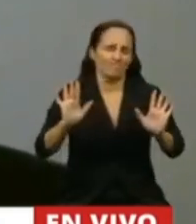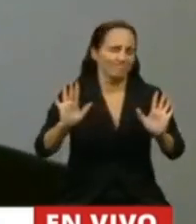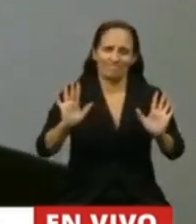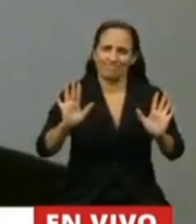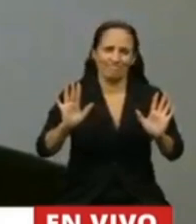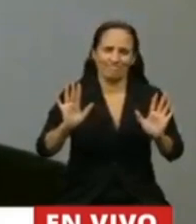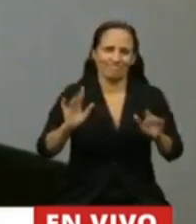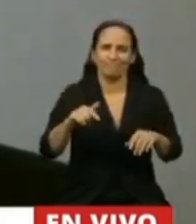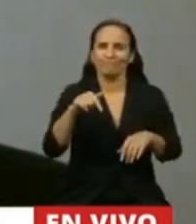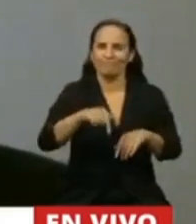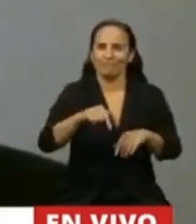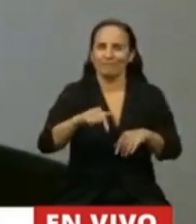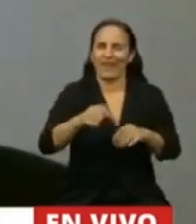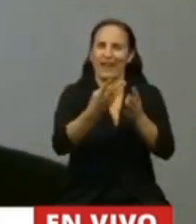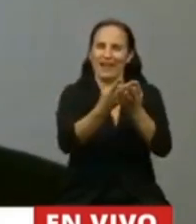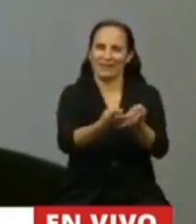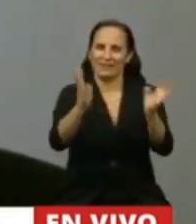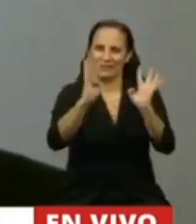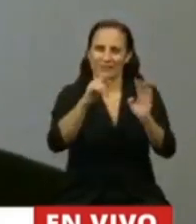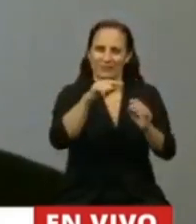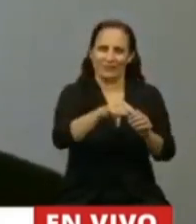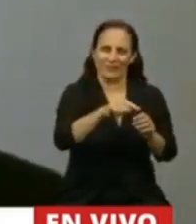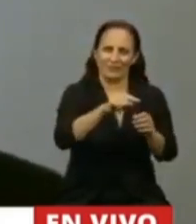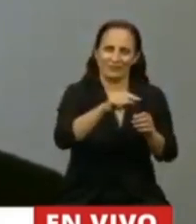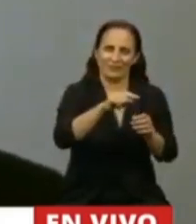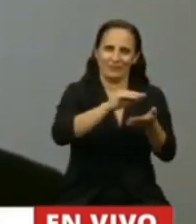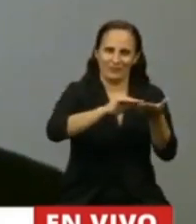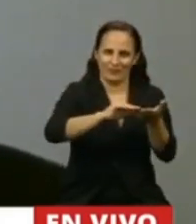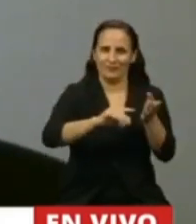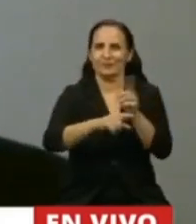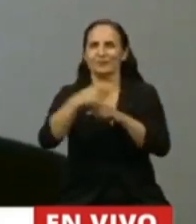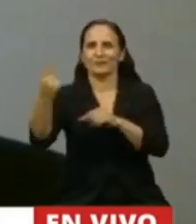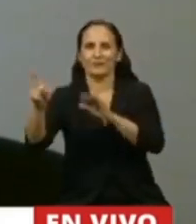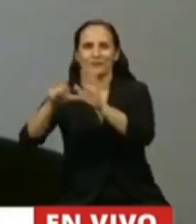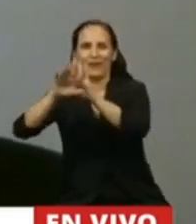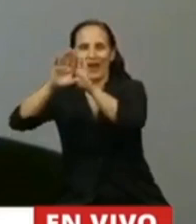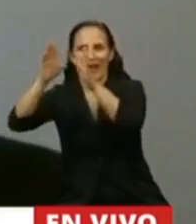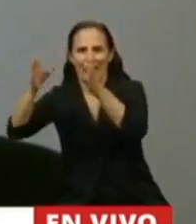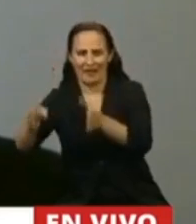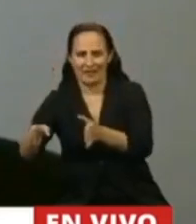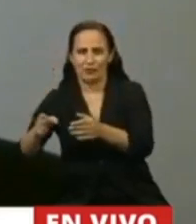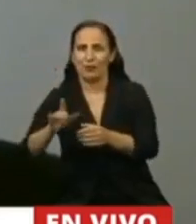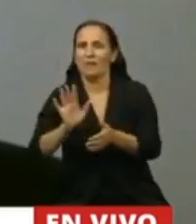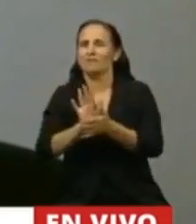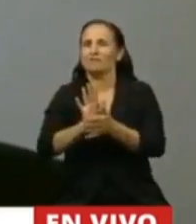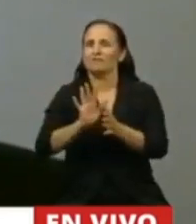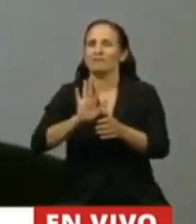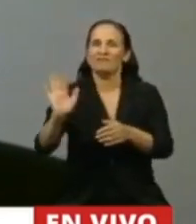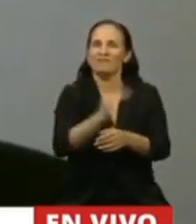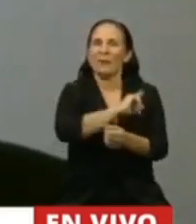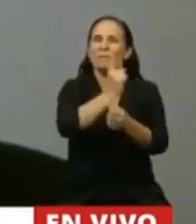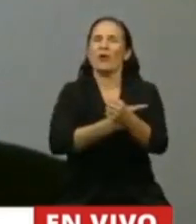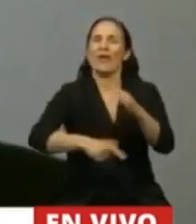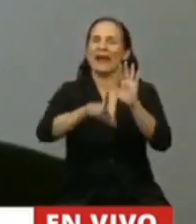En la Cámara, en la legislatura, el poder legislativo vota